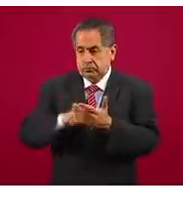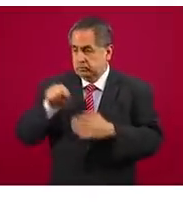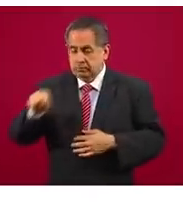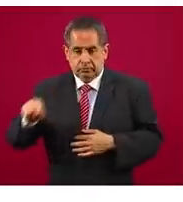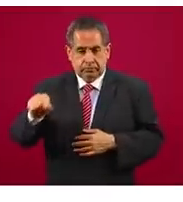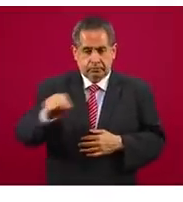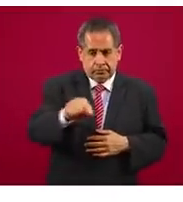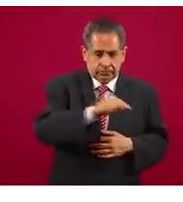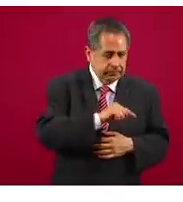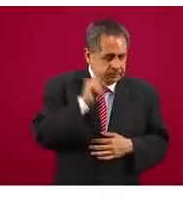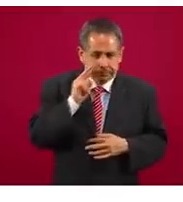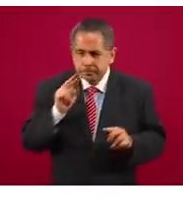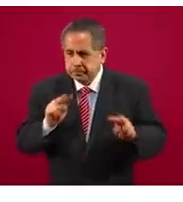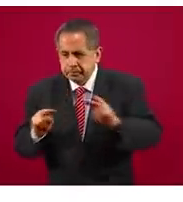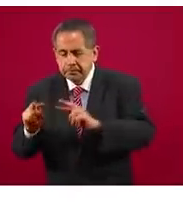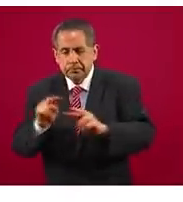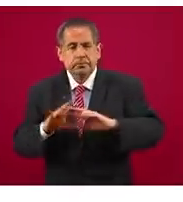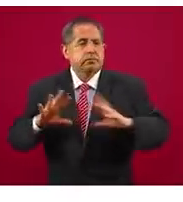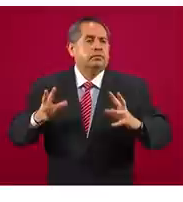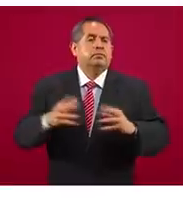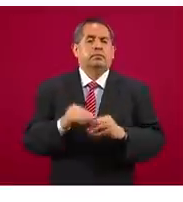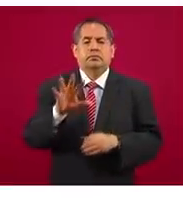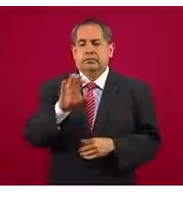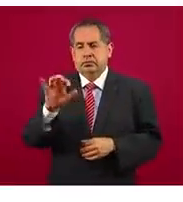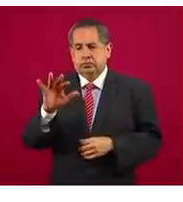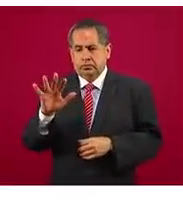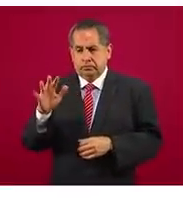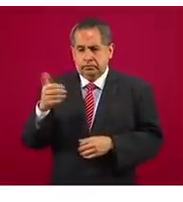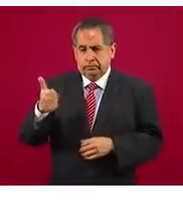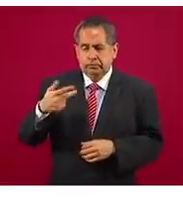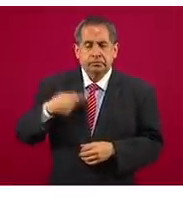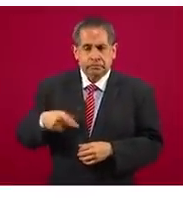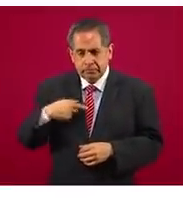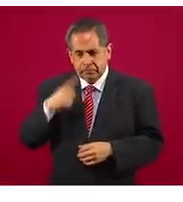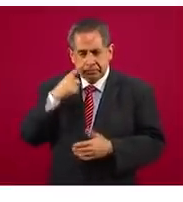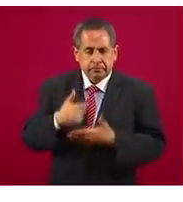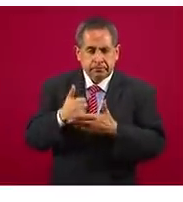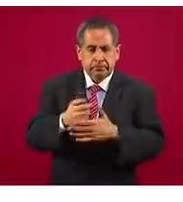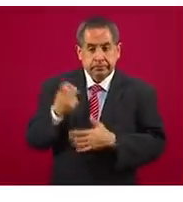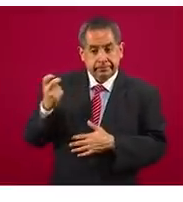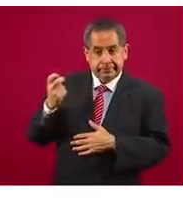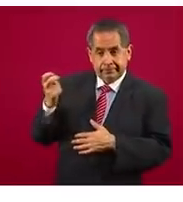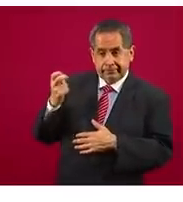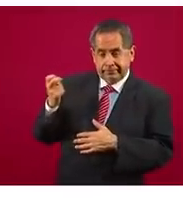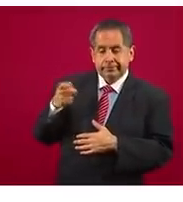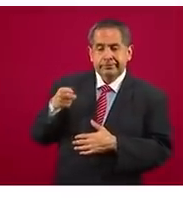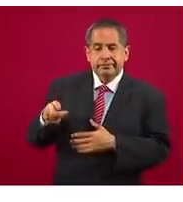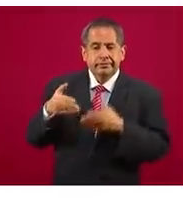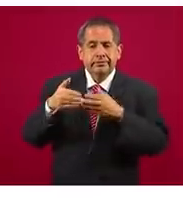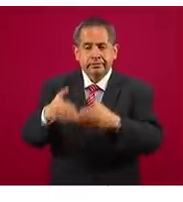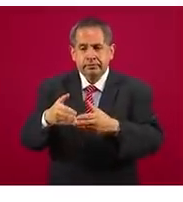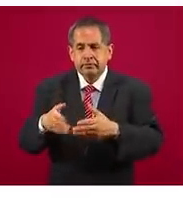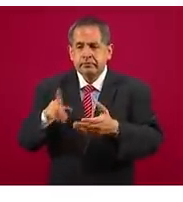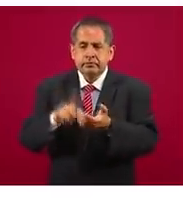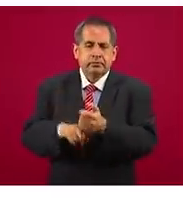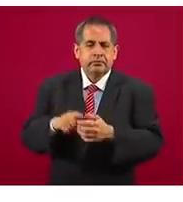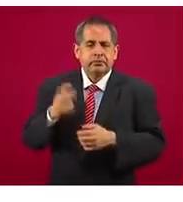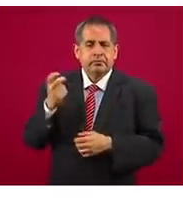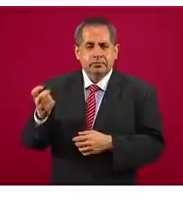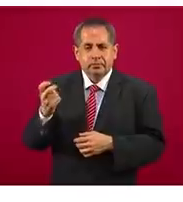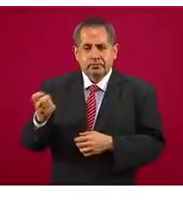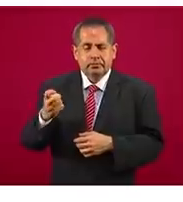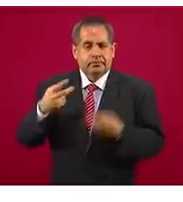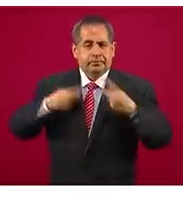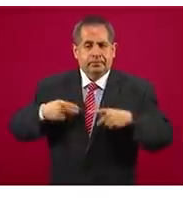en ambos litorales, tenemos 556 elementos. Esta es una de las embarcaciones y esta es la